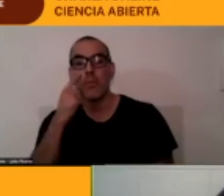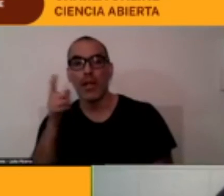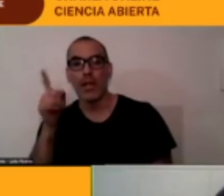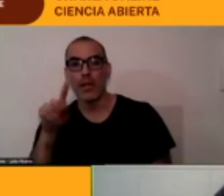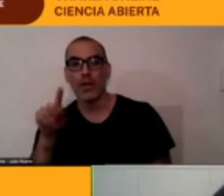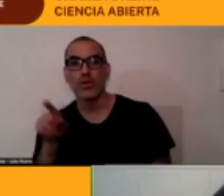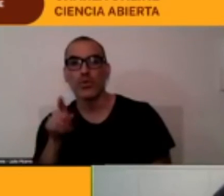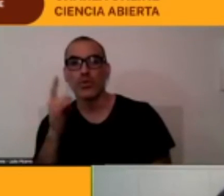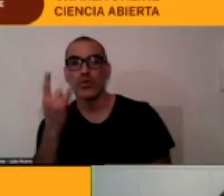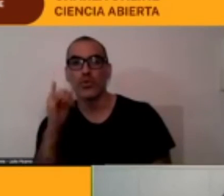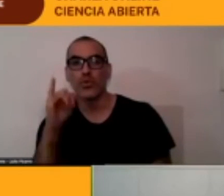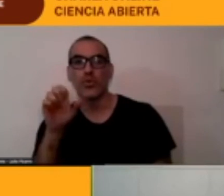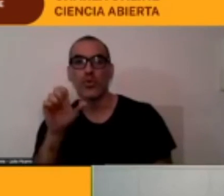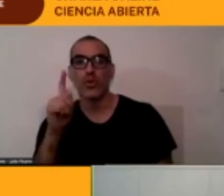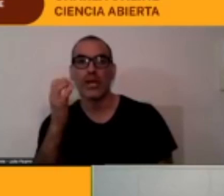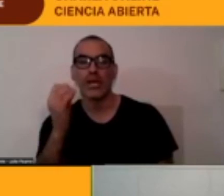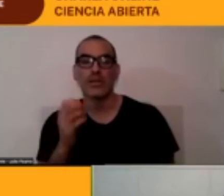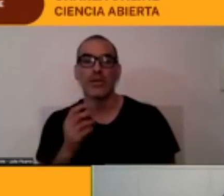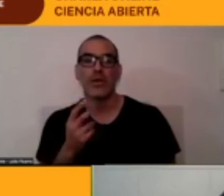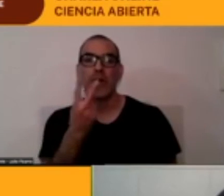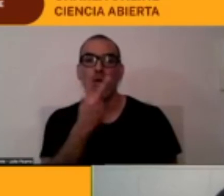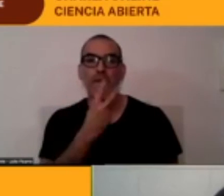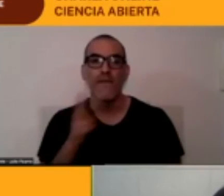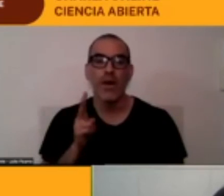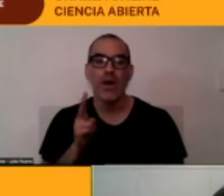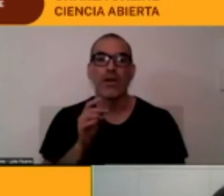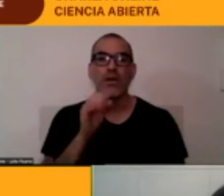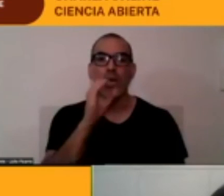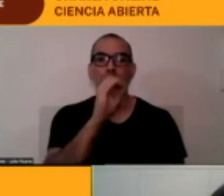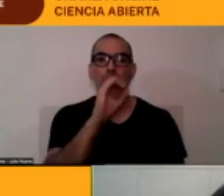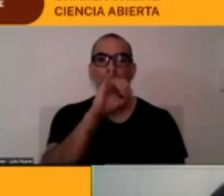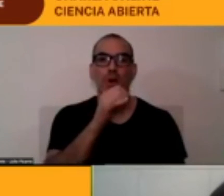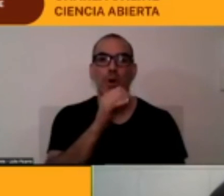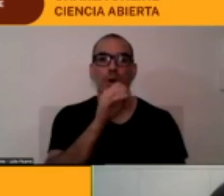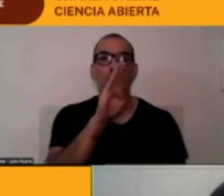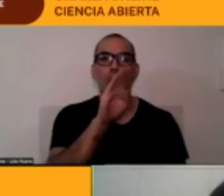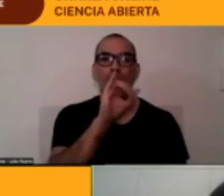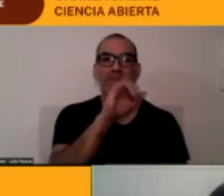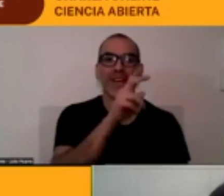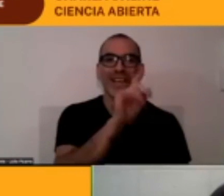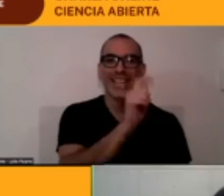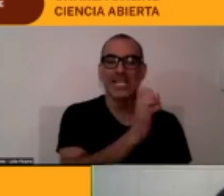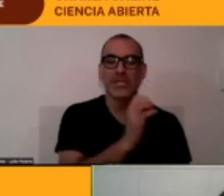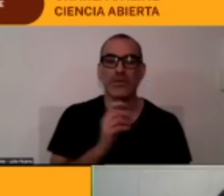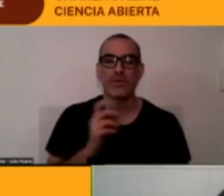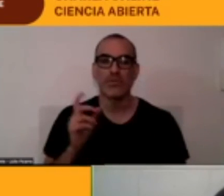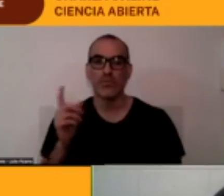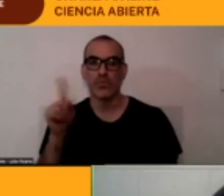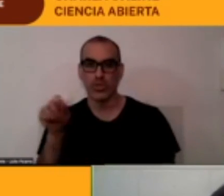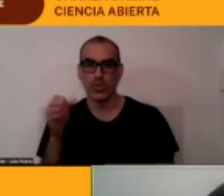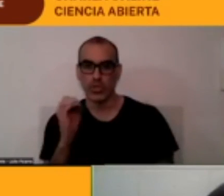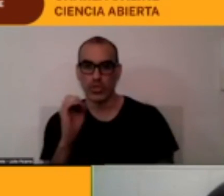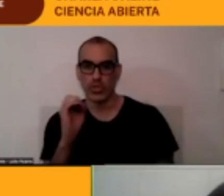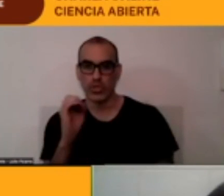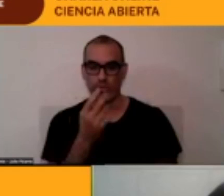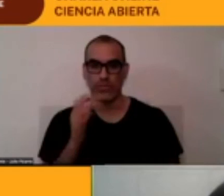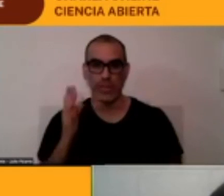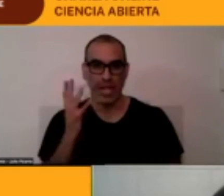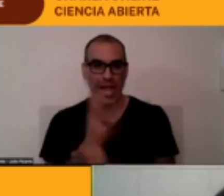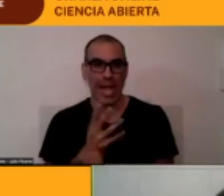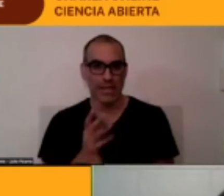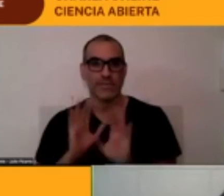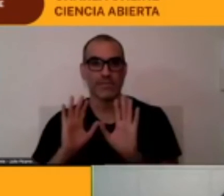las lenguas originarias que poblaron esta zona el quechua el aymara y el kunza